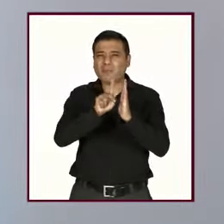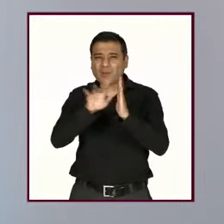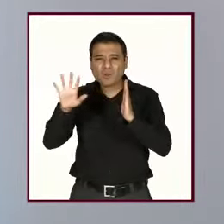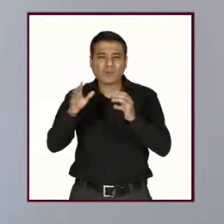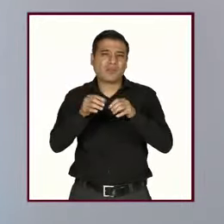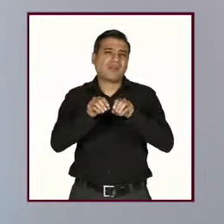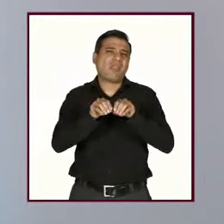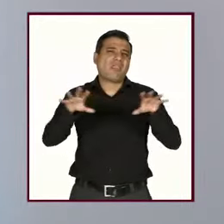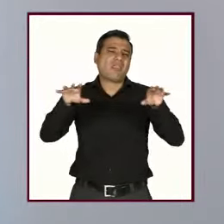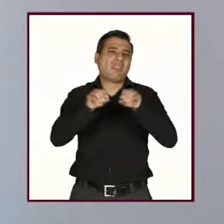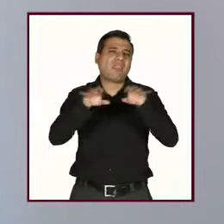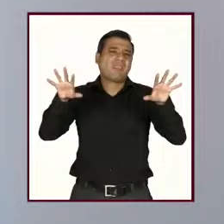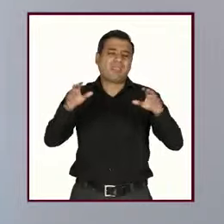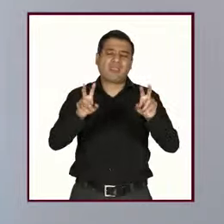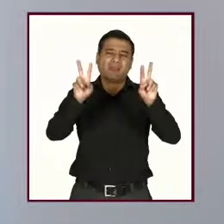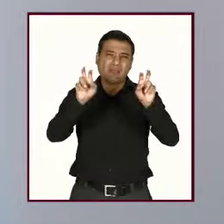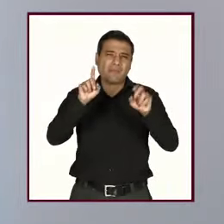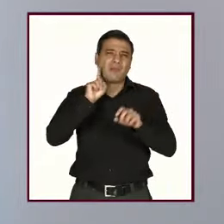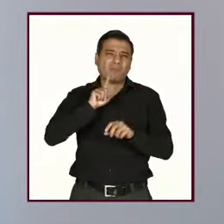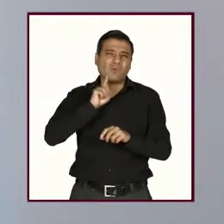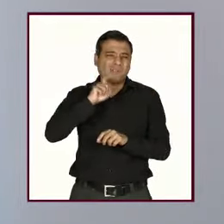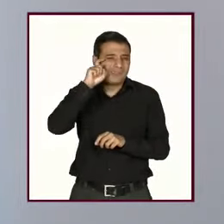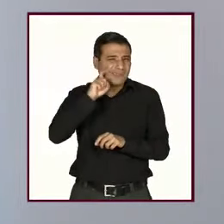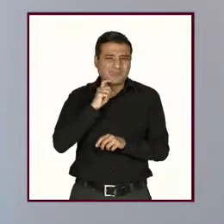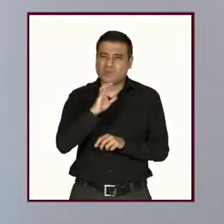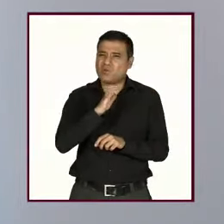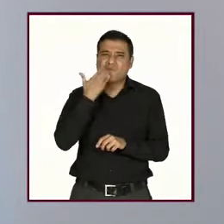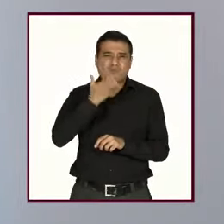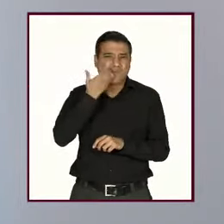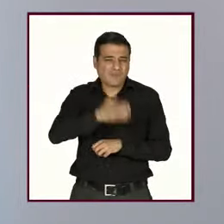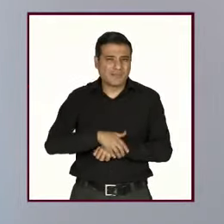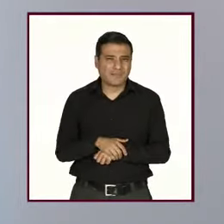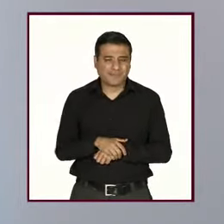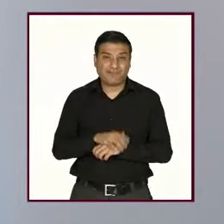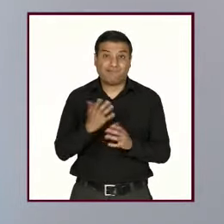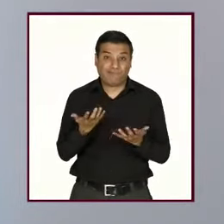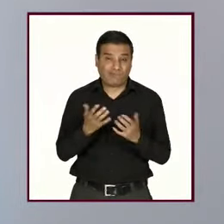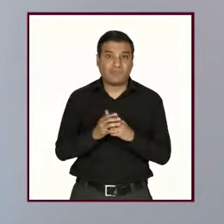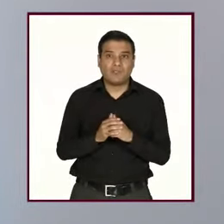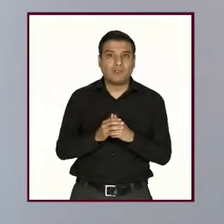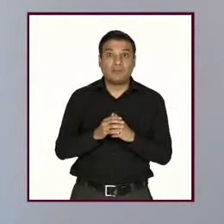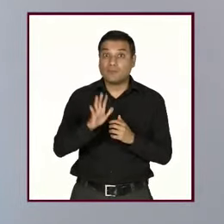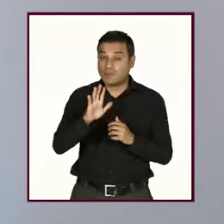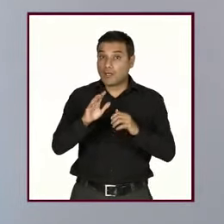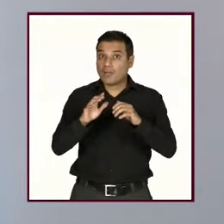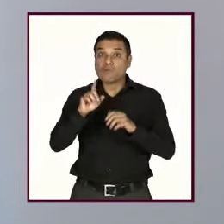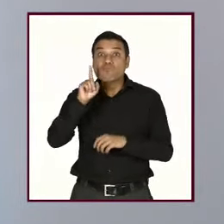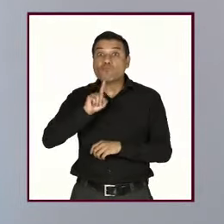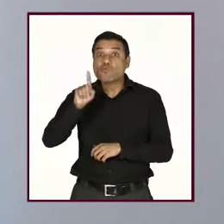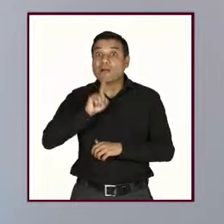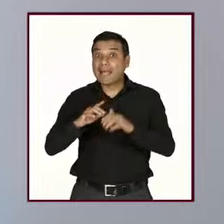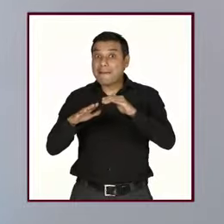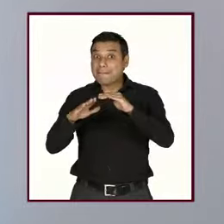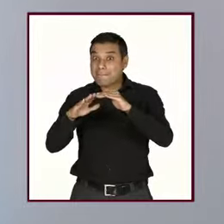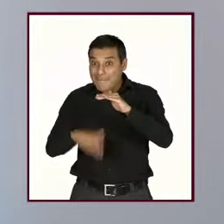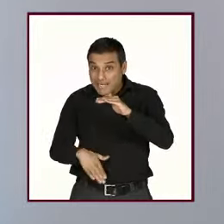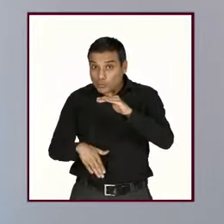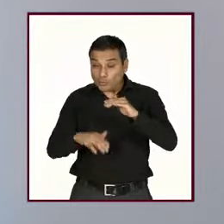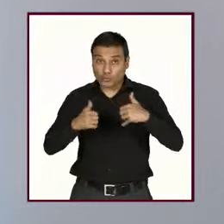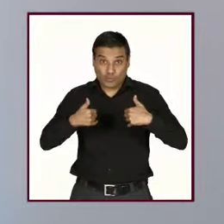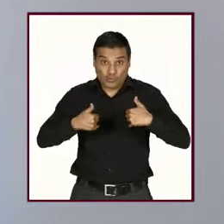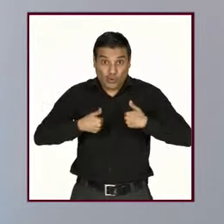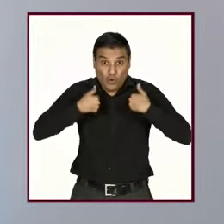preocupante cuando este tipo de acoso está vinculado con las menores, con las mujeres jóvenes.